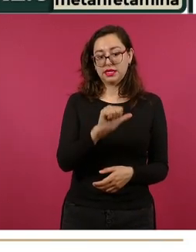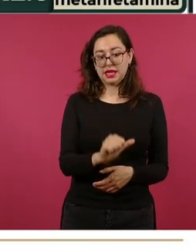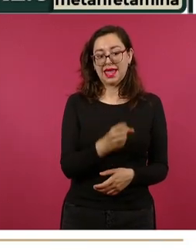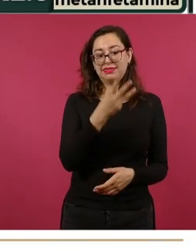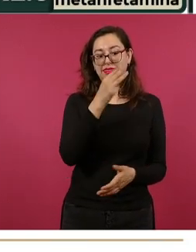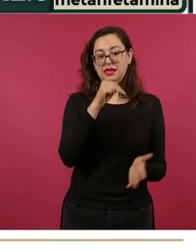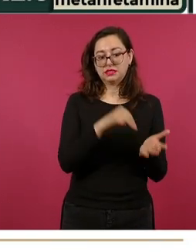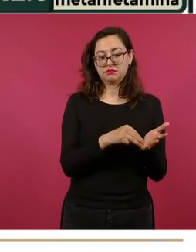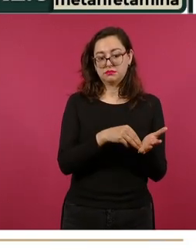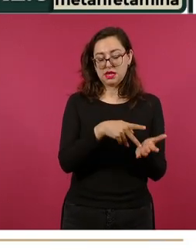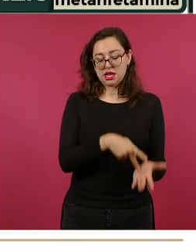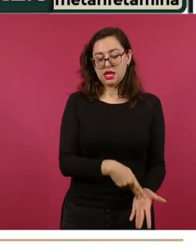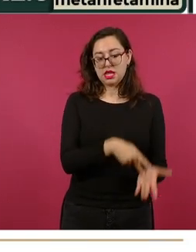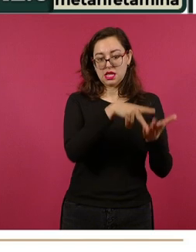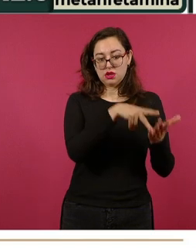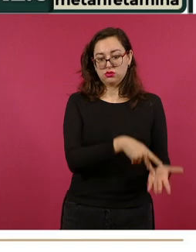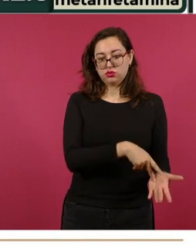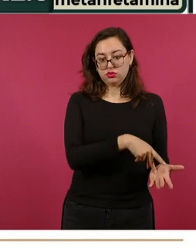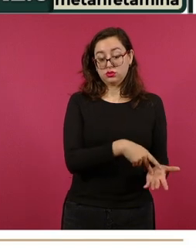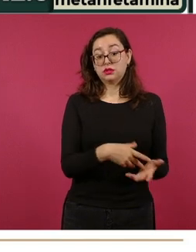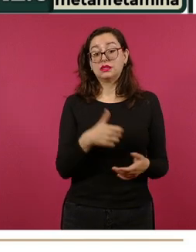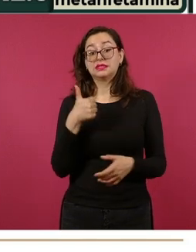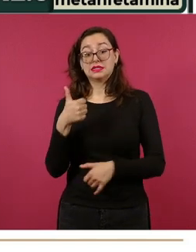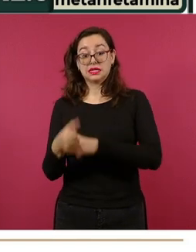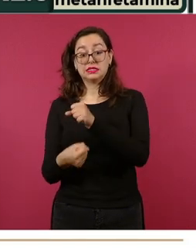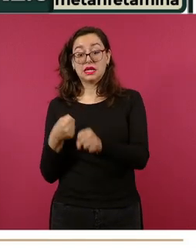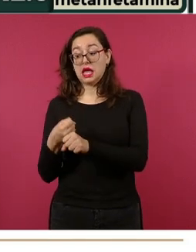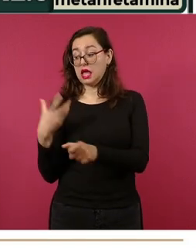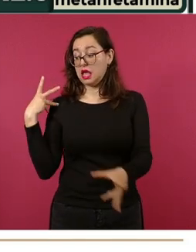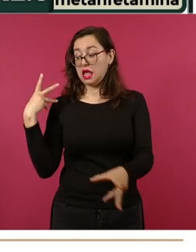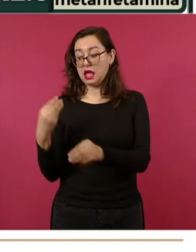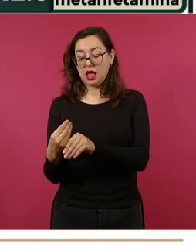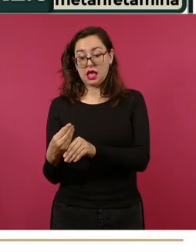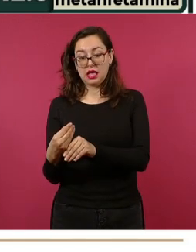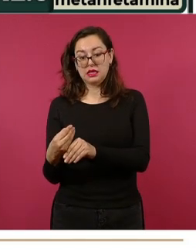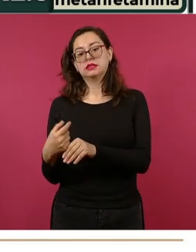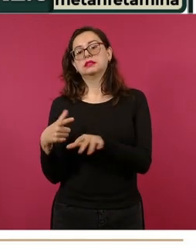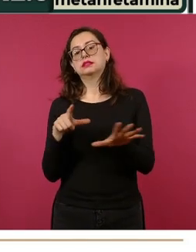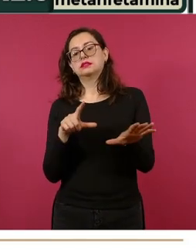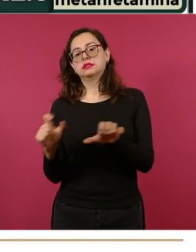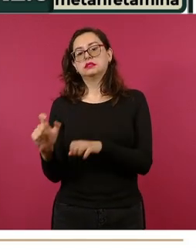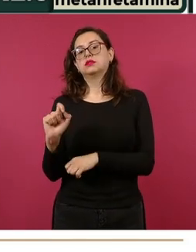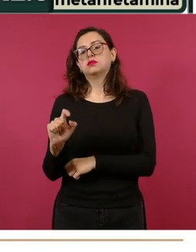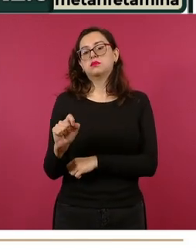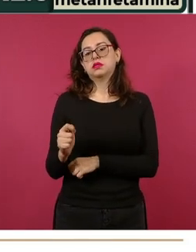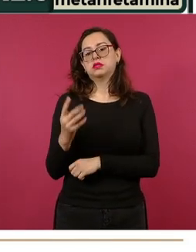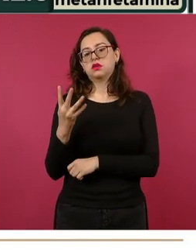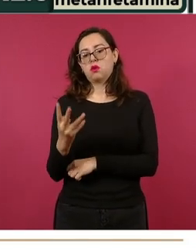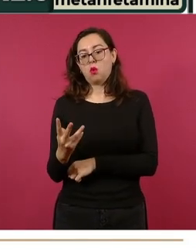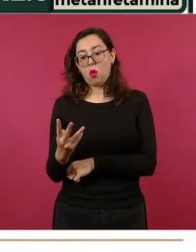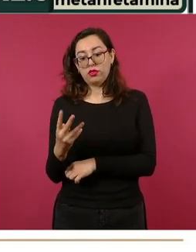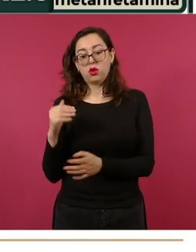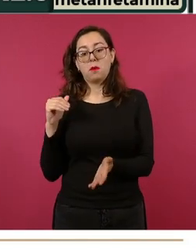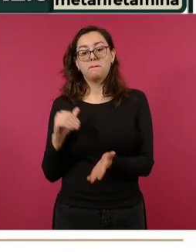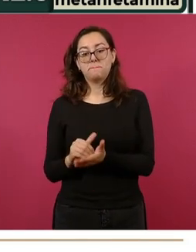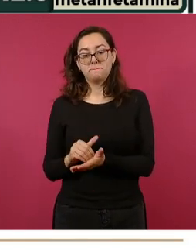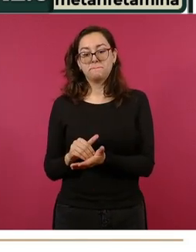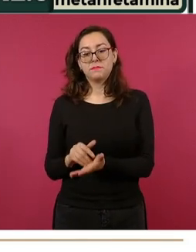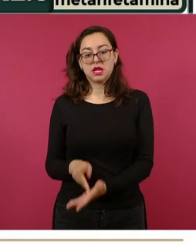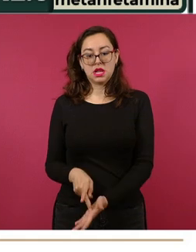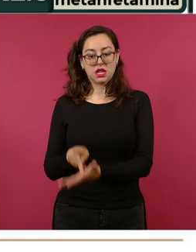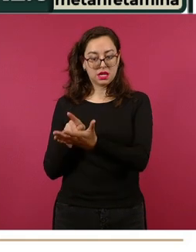metanfetamina y en lo que va del sexenio más de 724 mil kilogramos de